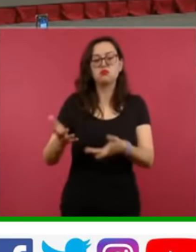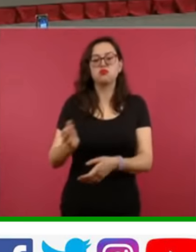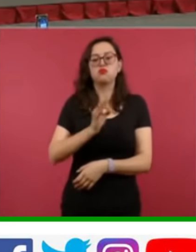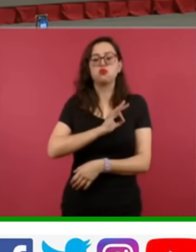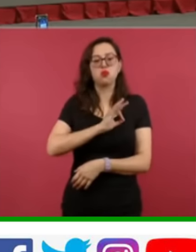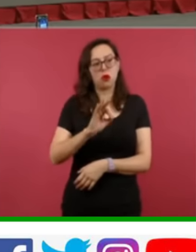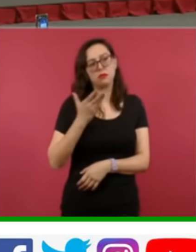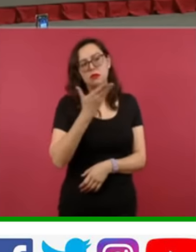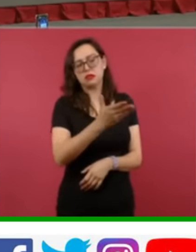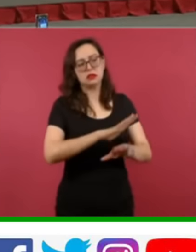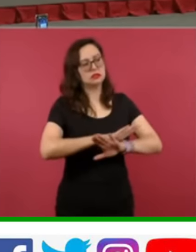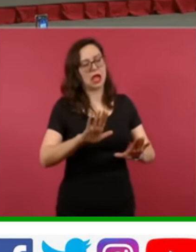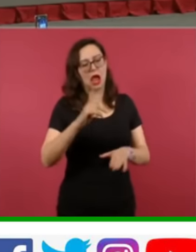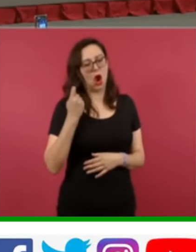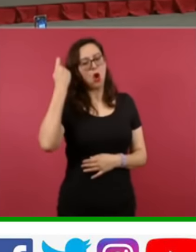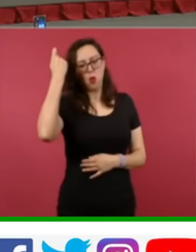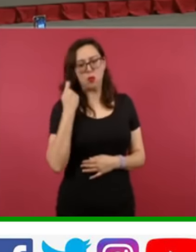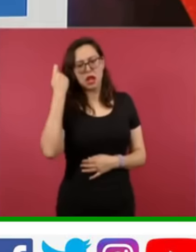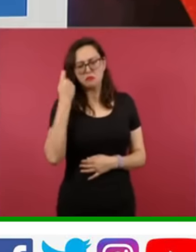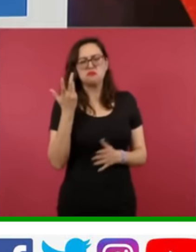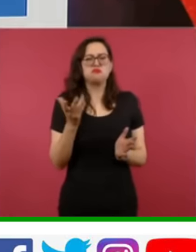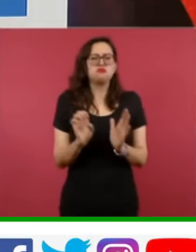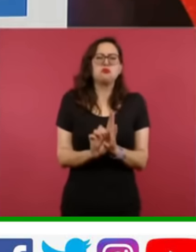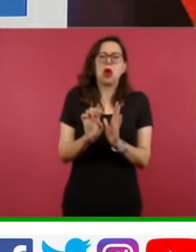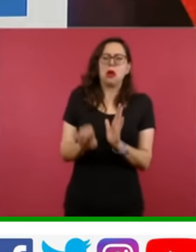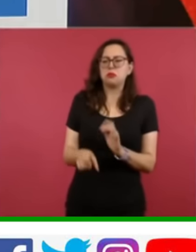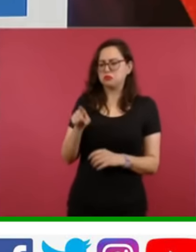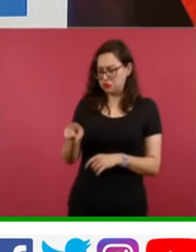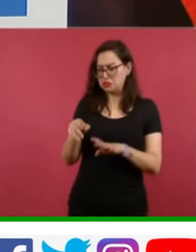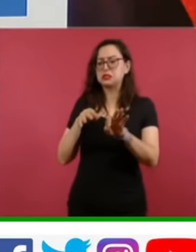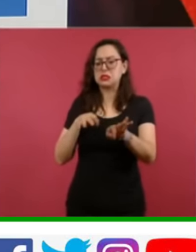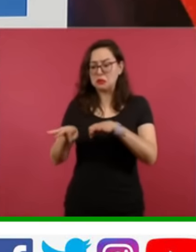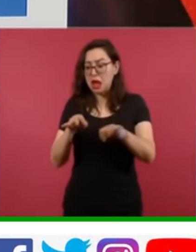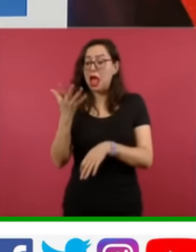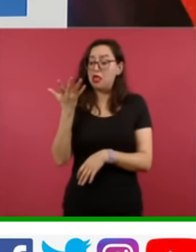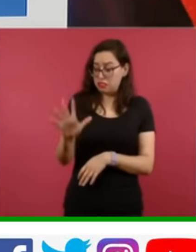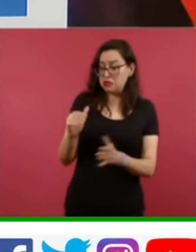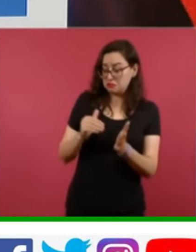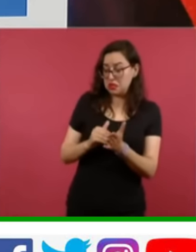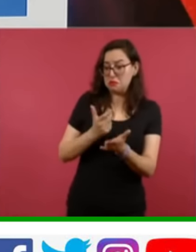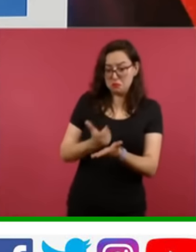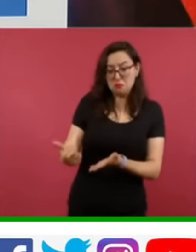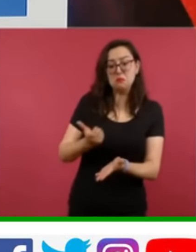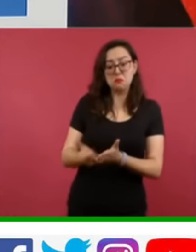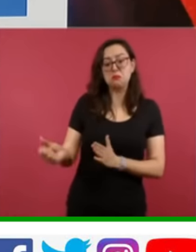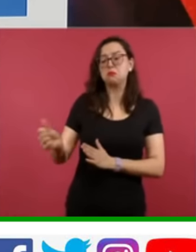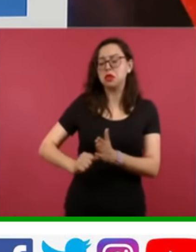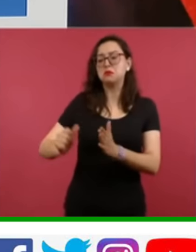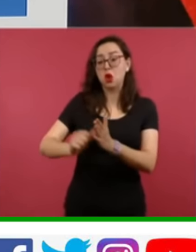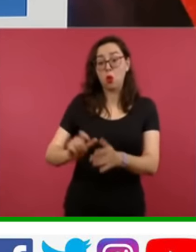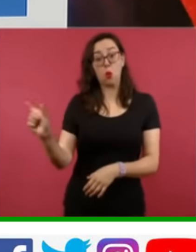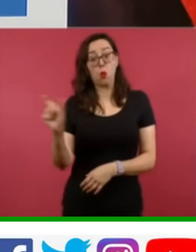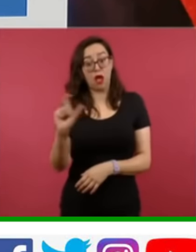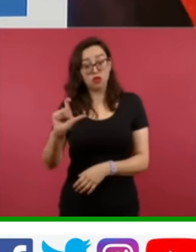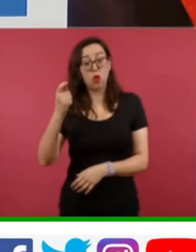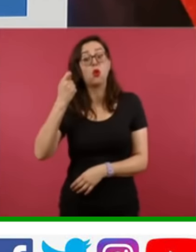Un trabajador que ganaba 10 mil pesos, se jubilaba en promedio con 10 mil pesos, prácticamente el 100%